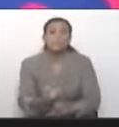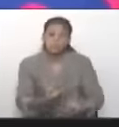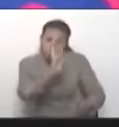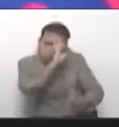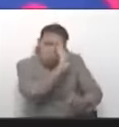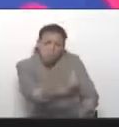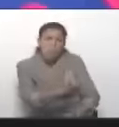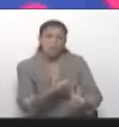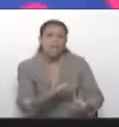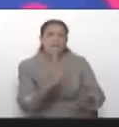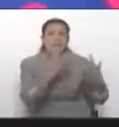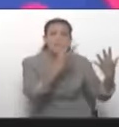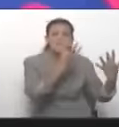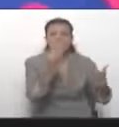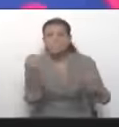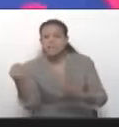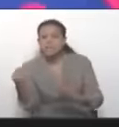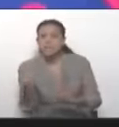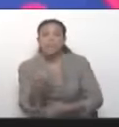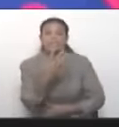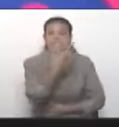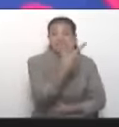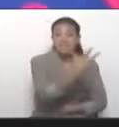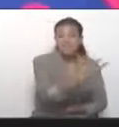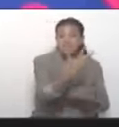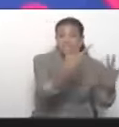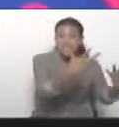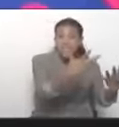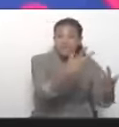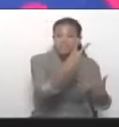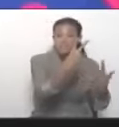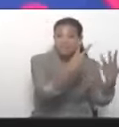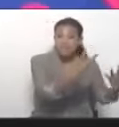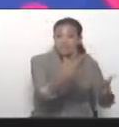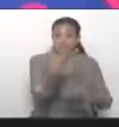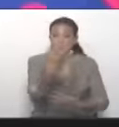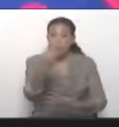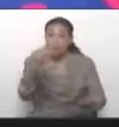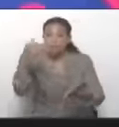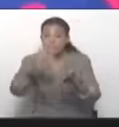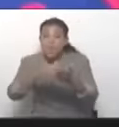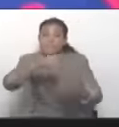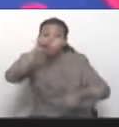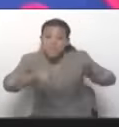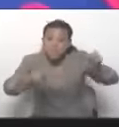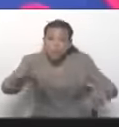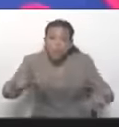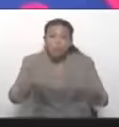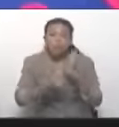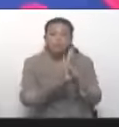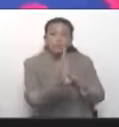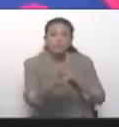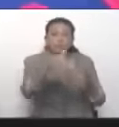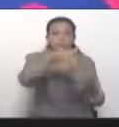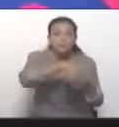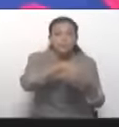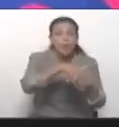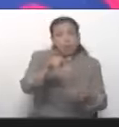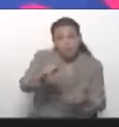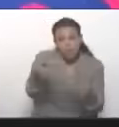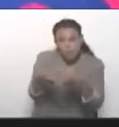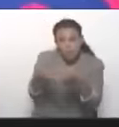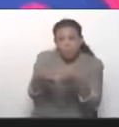De 700 mil, 550 mil que fueron a votar creyendo en esas primarias. Les han faltado el respeto.